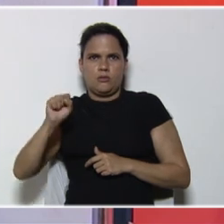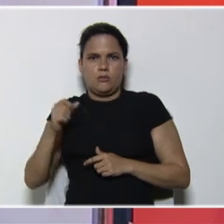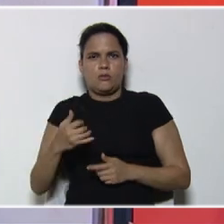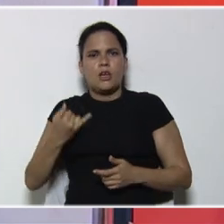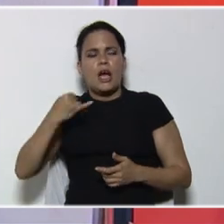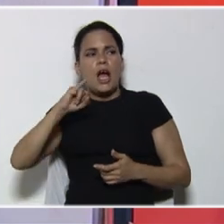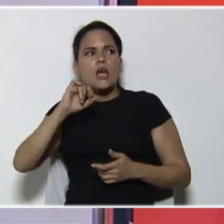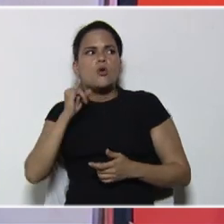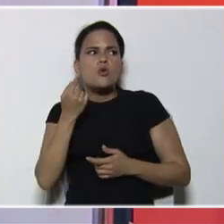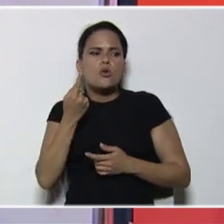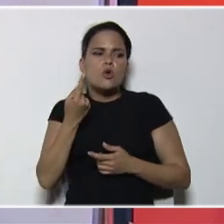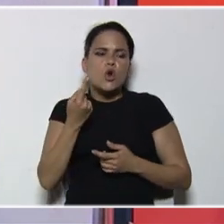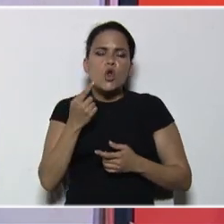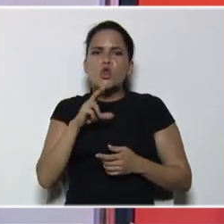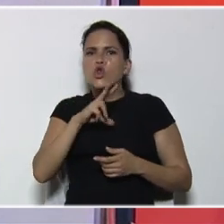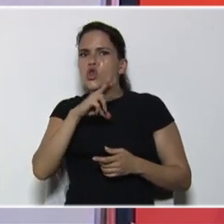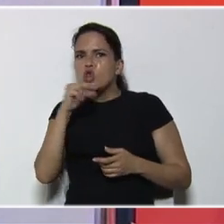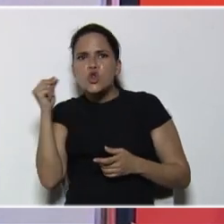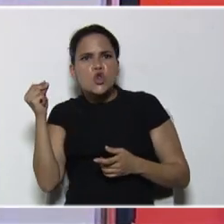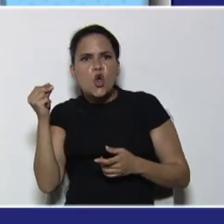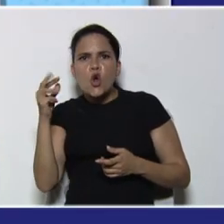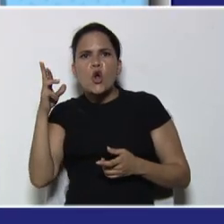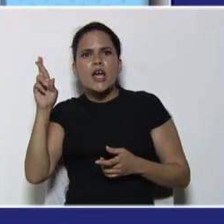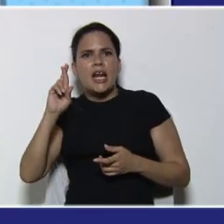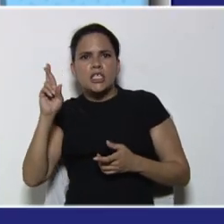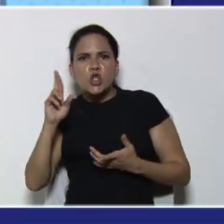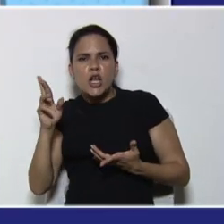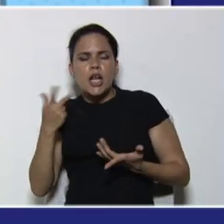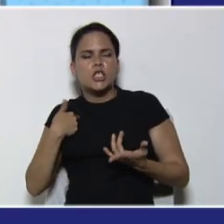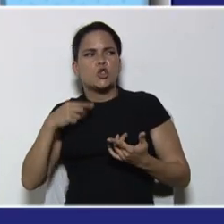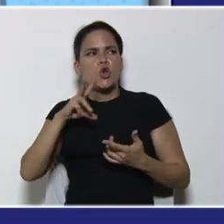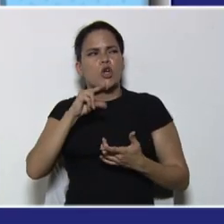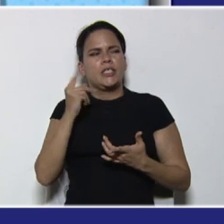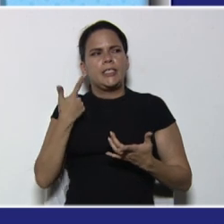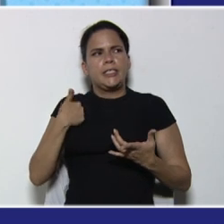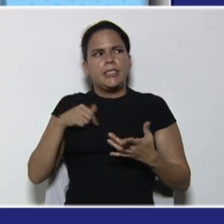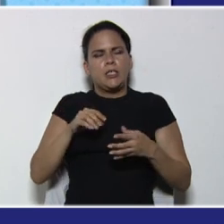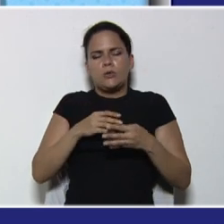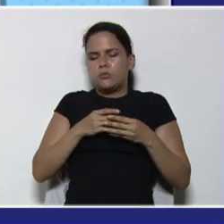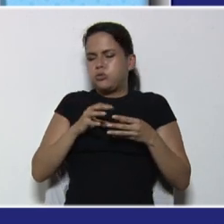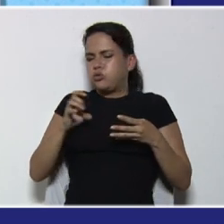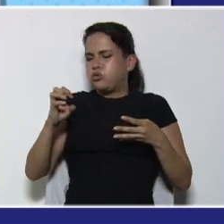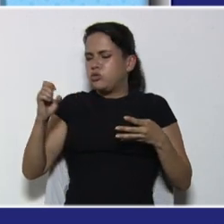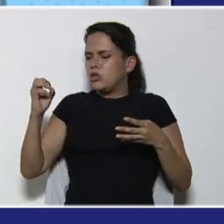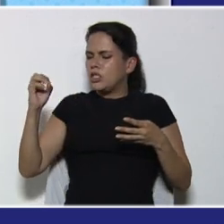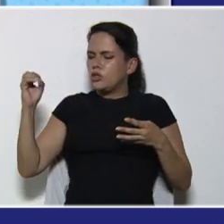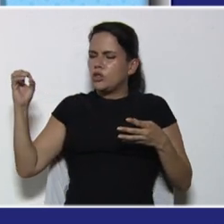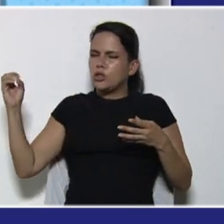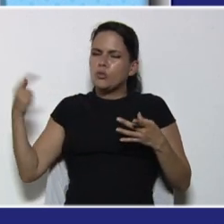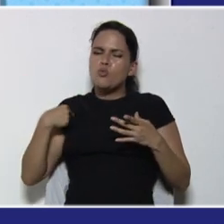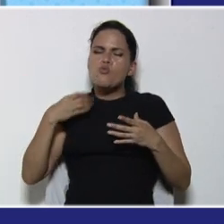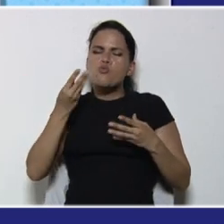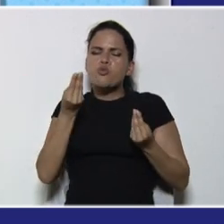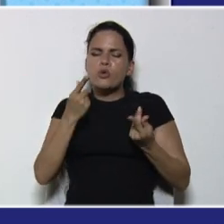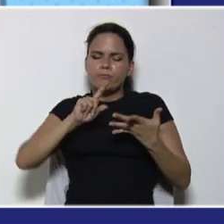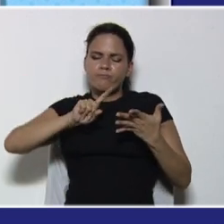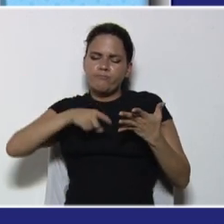cumplen, o no tienen, un patrón, en sus decimales. Por ejemplo, raíz de 2, al nosotros,